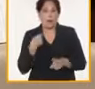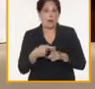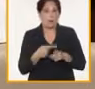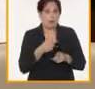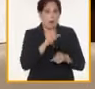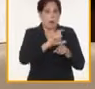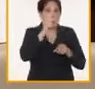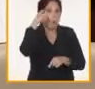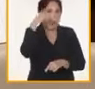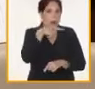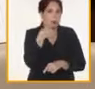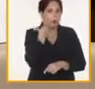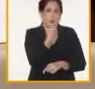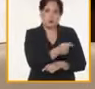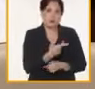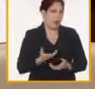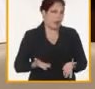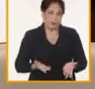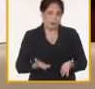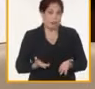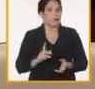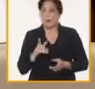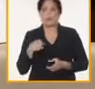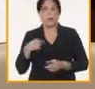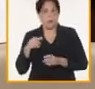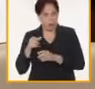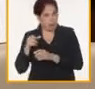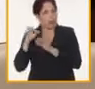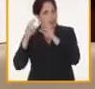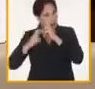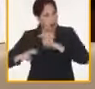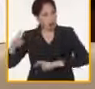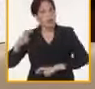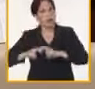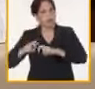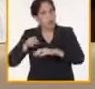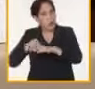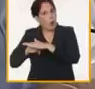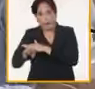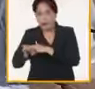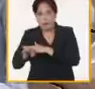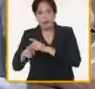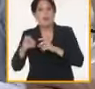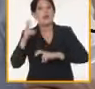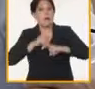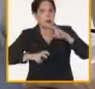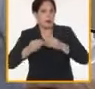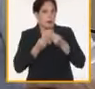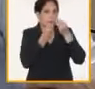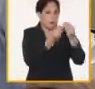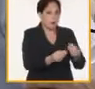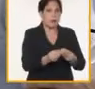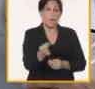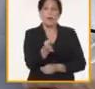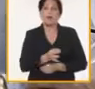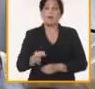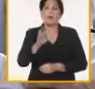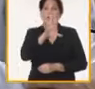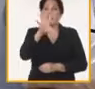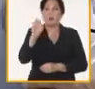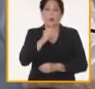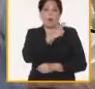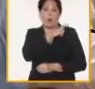ahí, que son palpables, y creo que los que no hemos sido capaces de implementarlo. En cada municipio salen más de 50